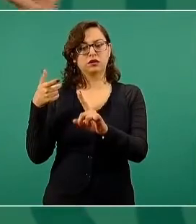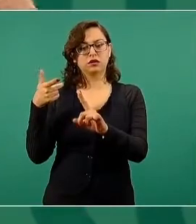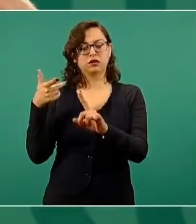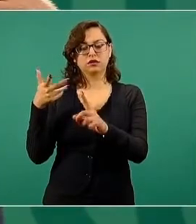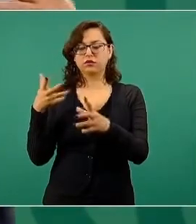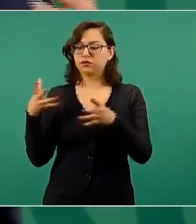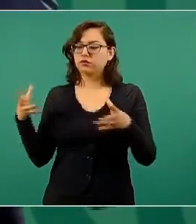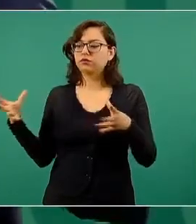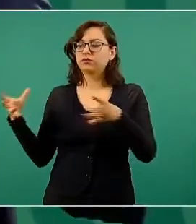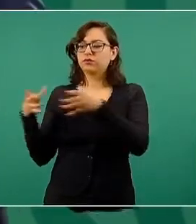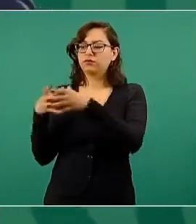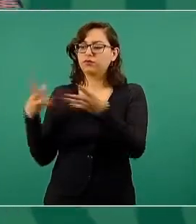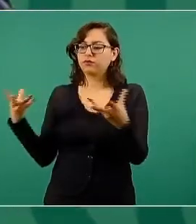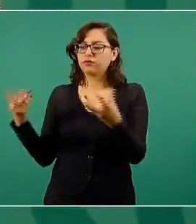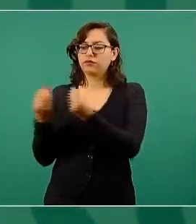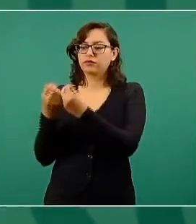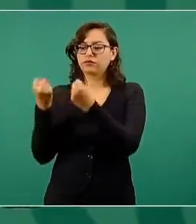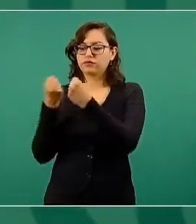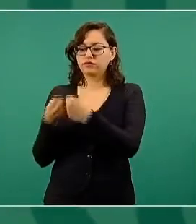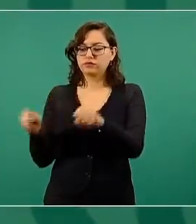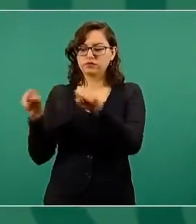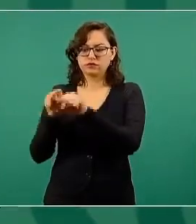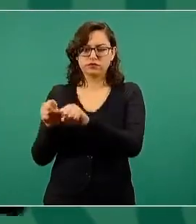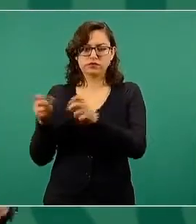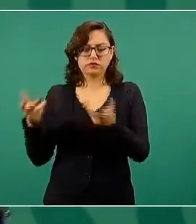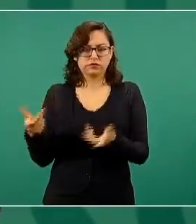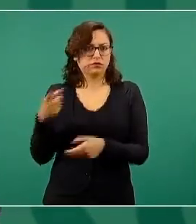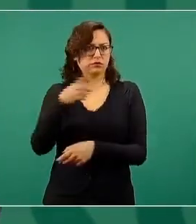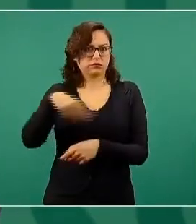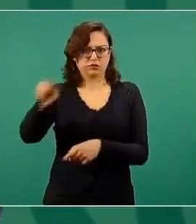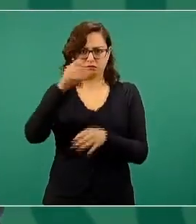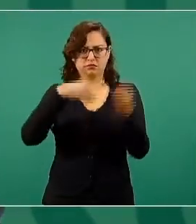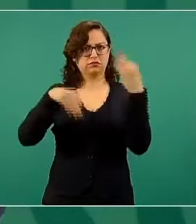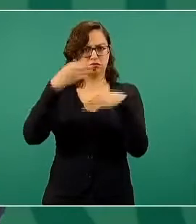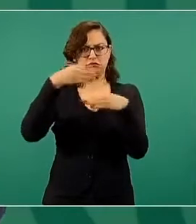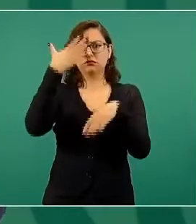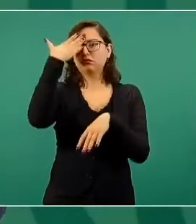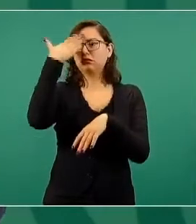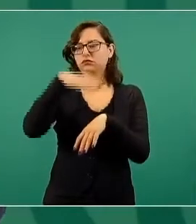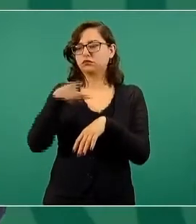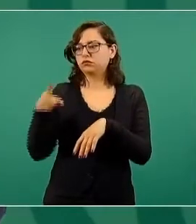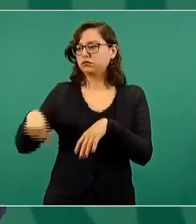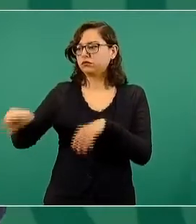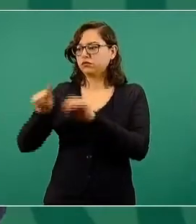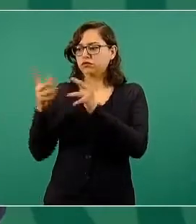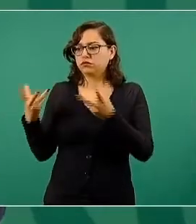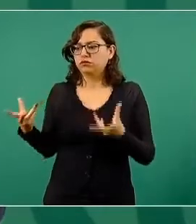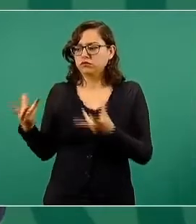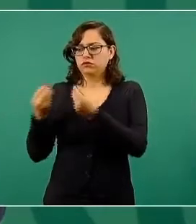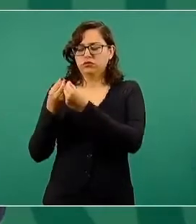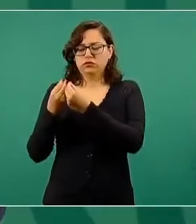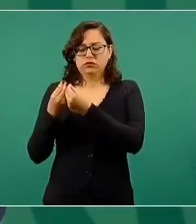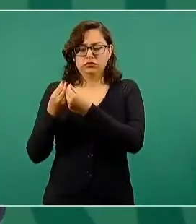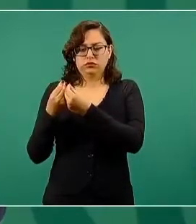un frente, esto es público, es notorio, para que